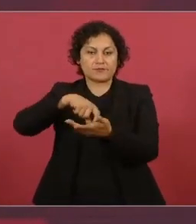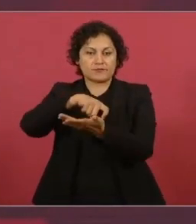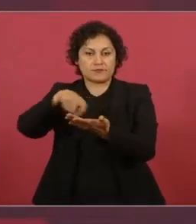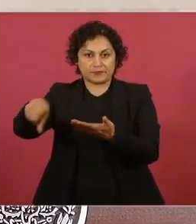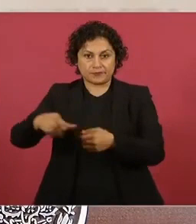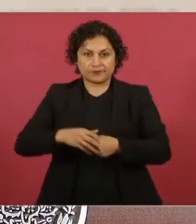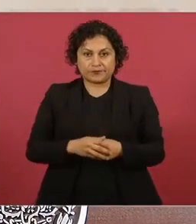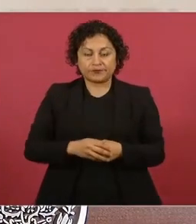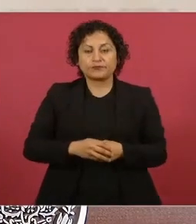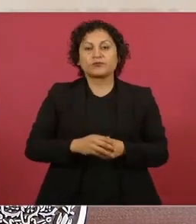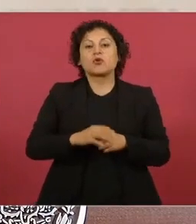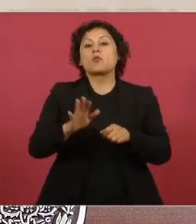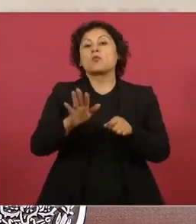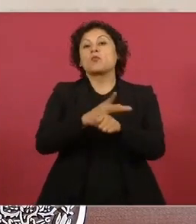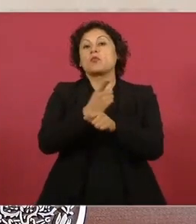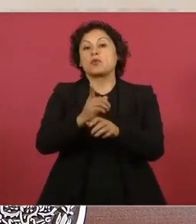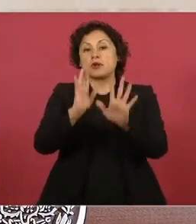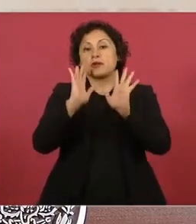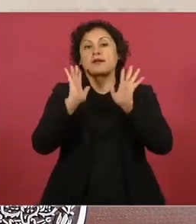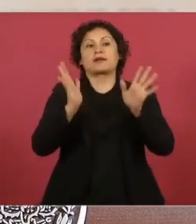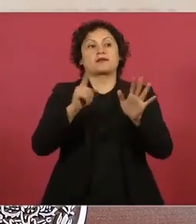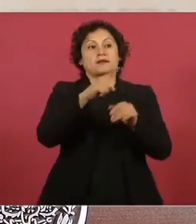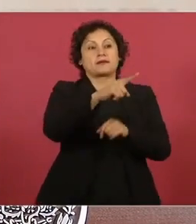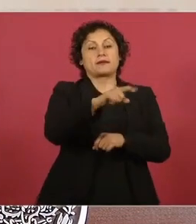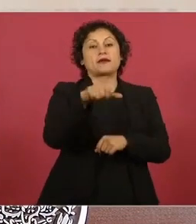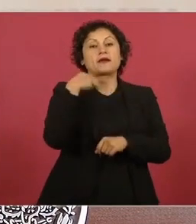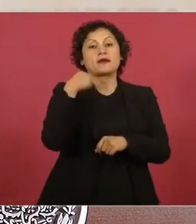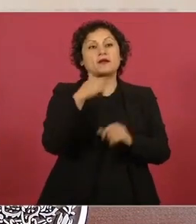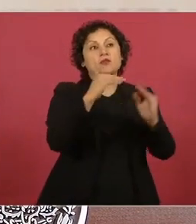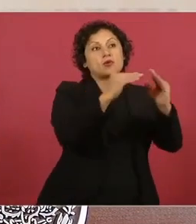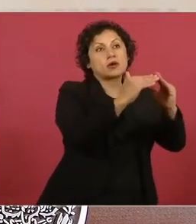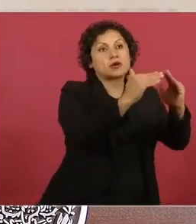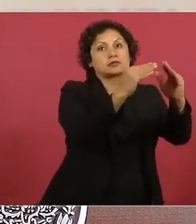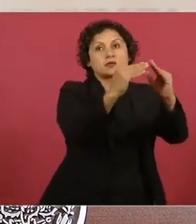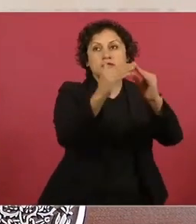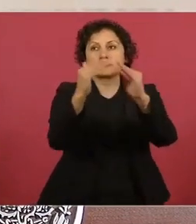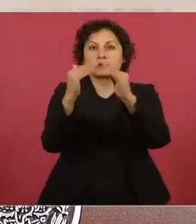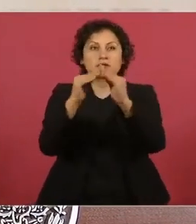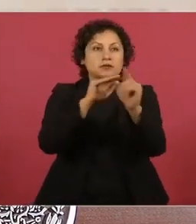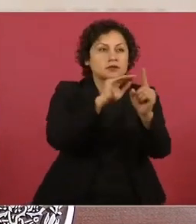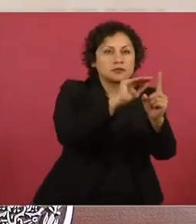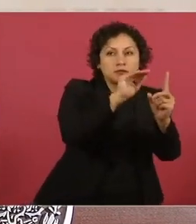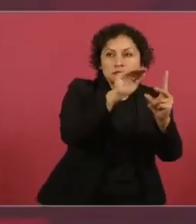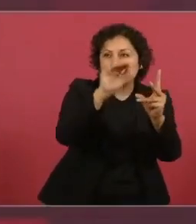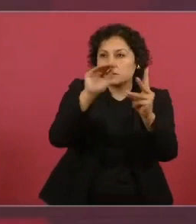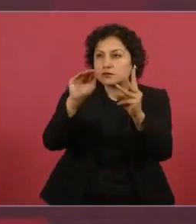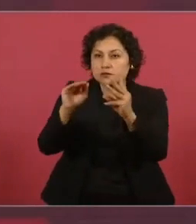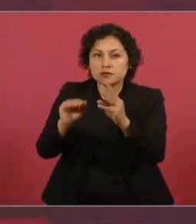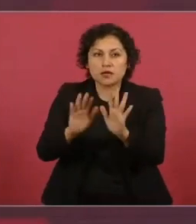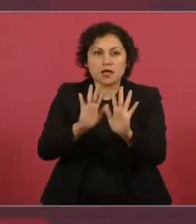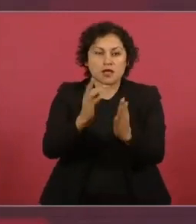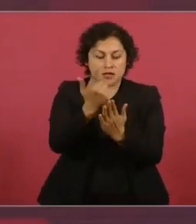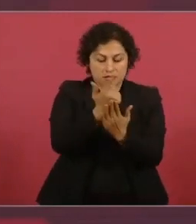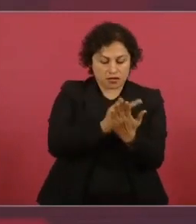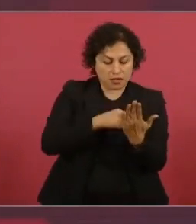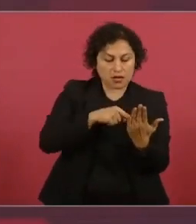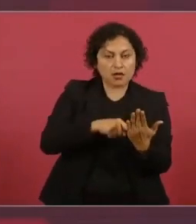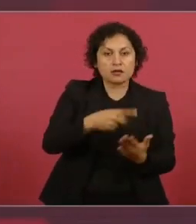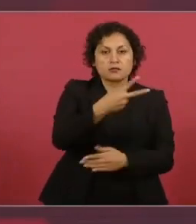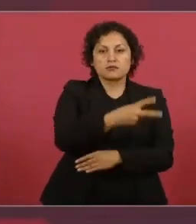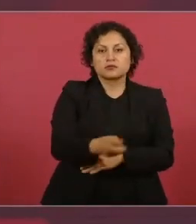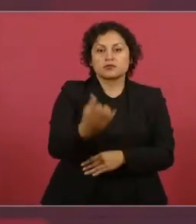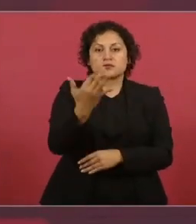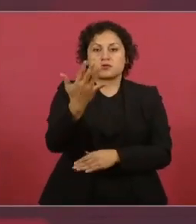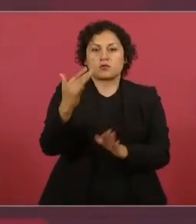y resultaron más de 250 mil hogares